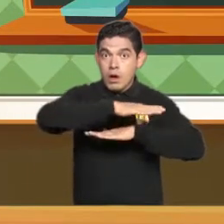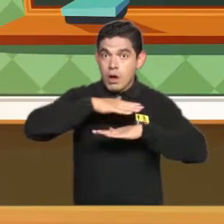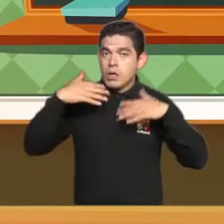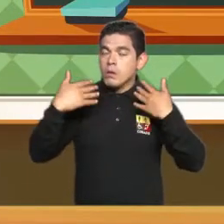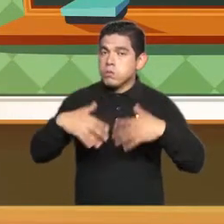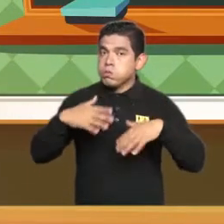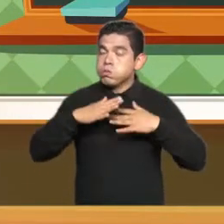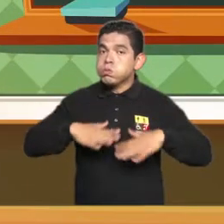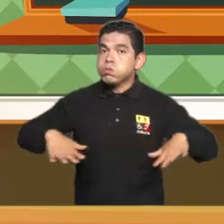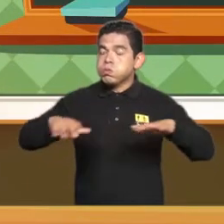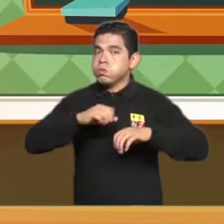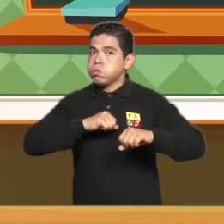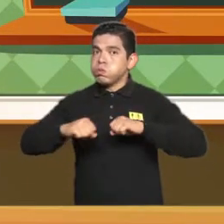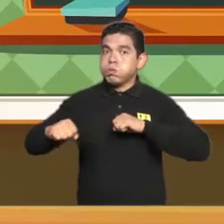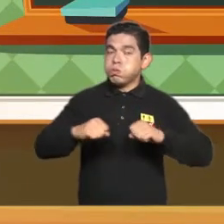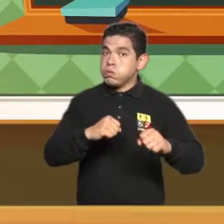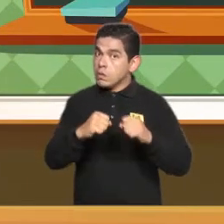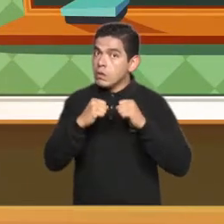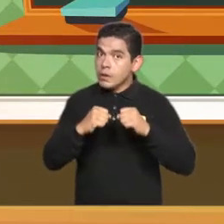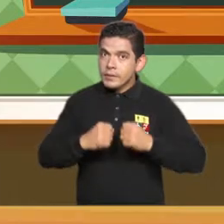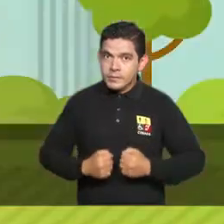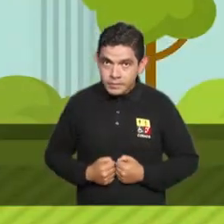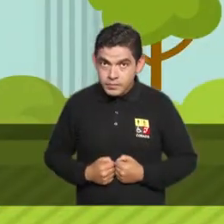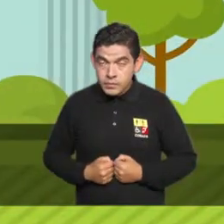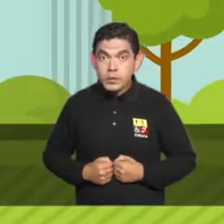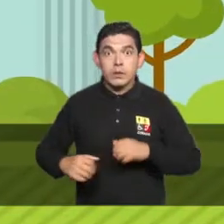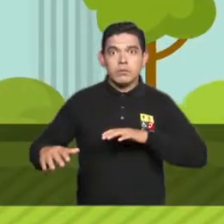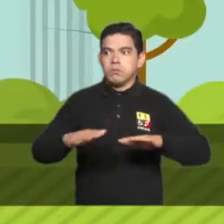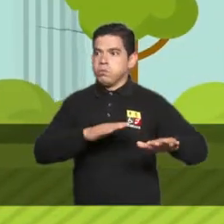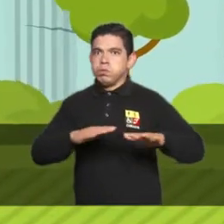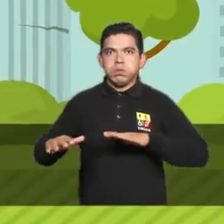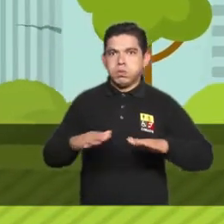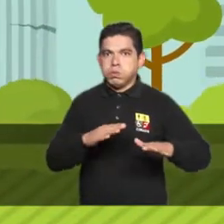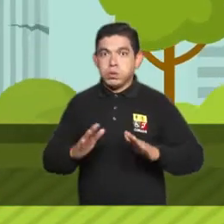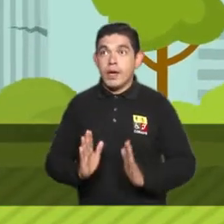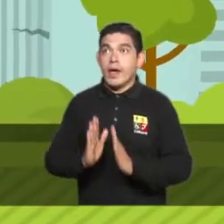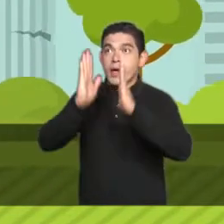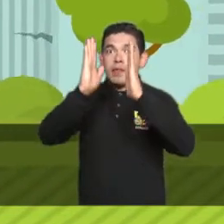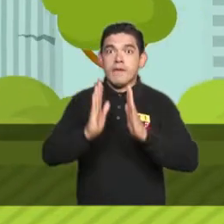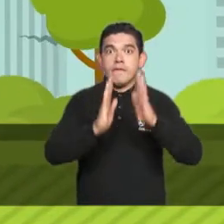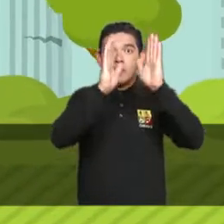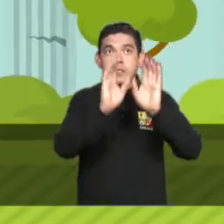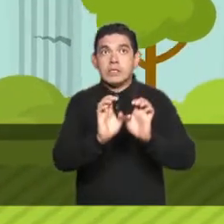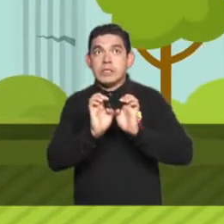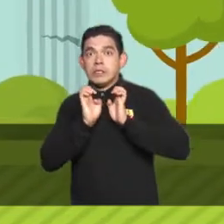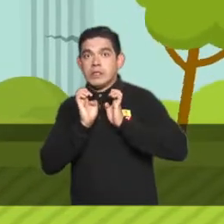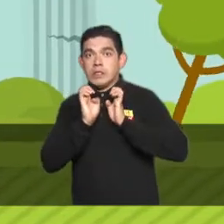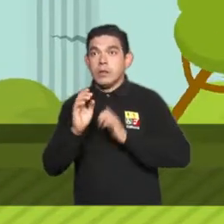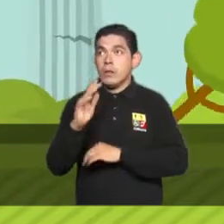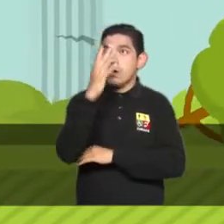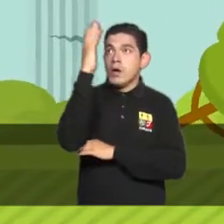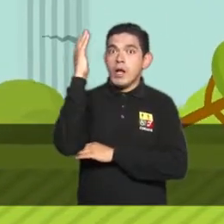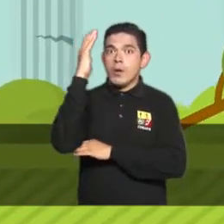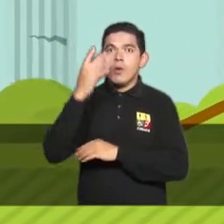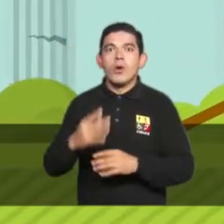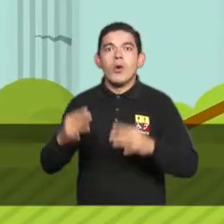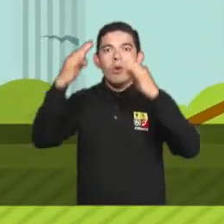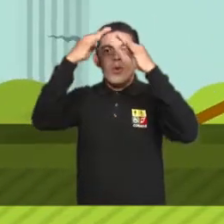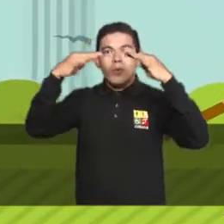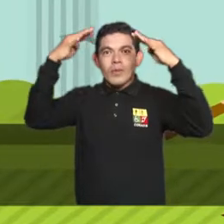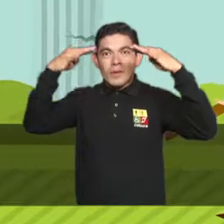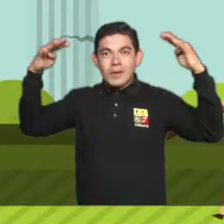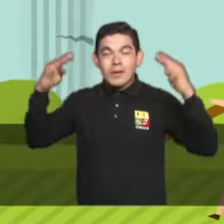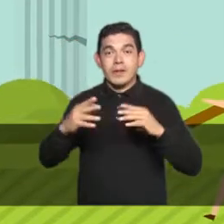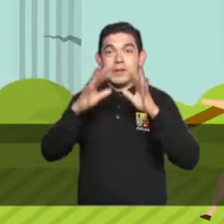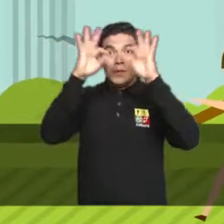Ecuador hace que nuestro territorio sea altamente sísmico. Si la tierra tiembla, aléjate de edificaciones, árboles,